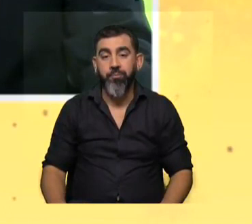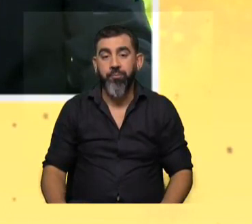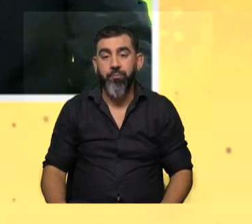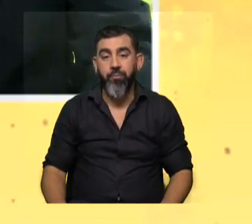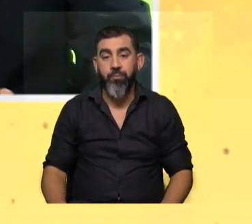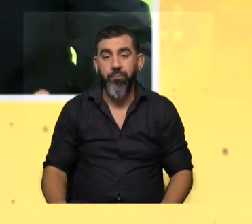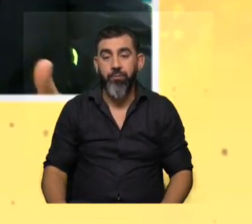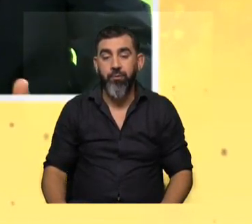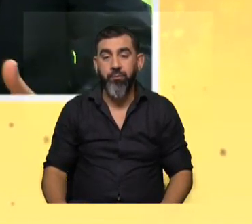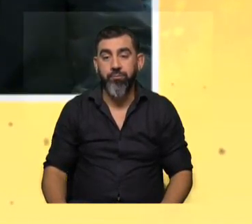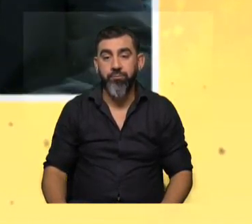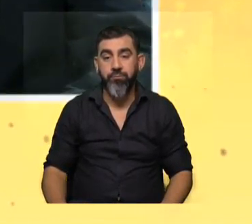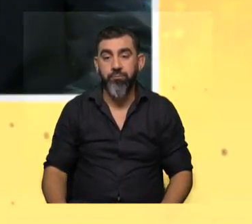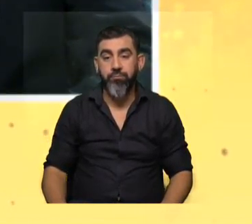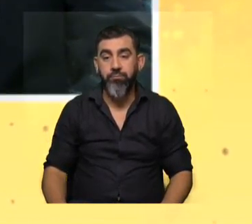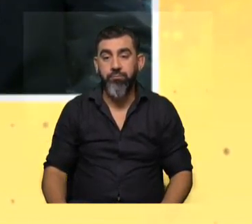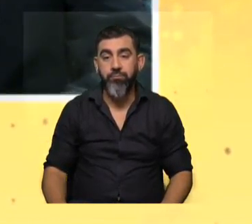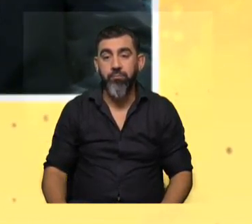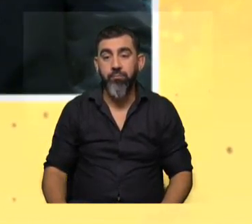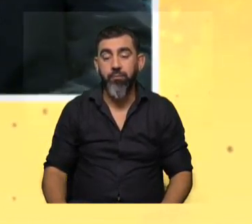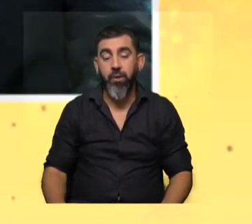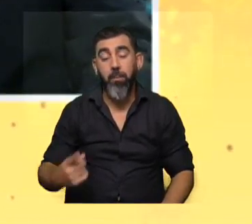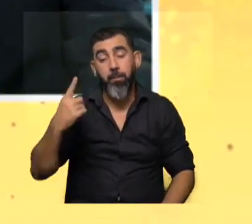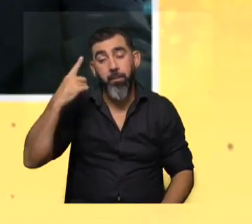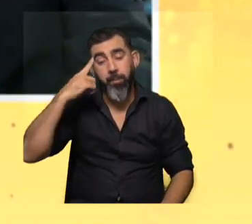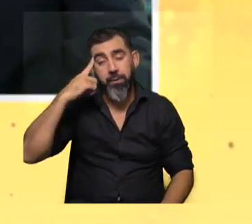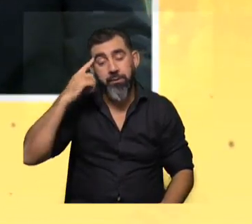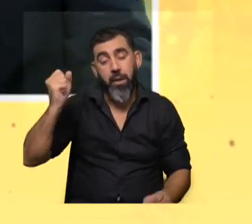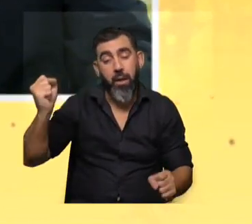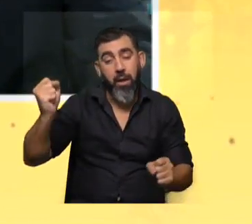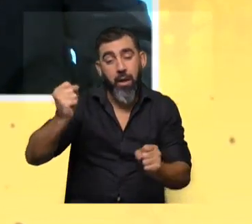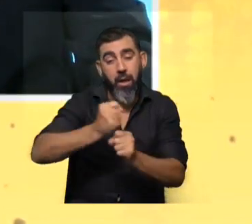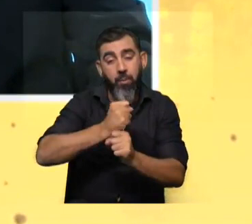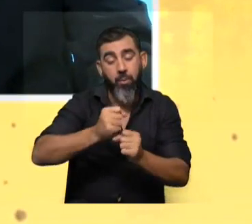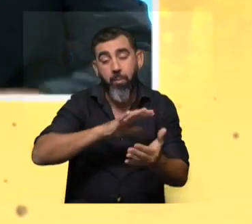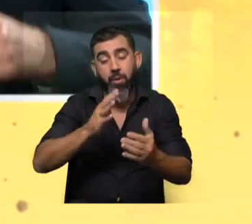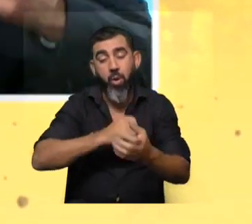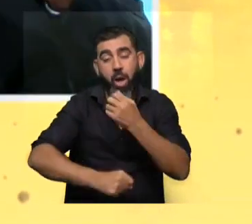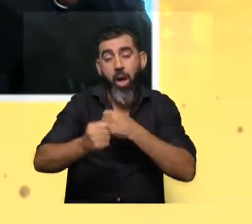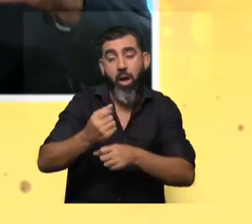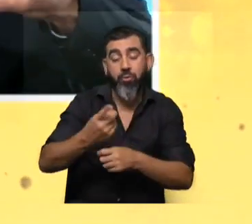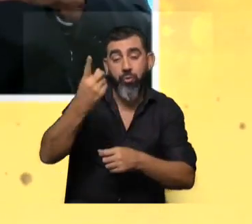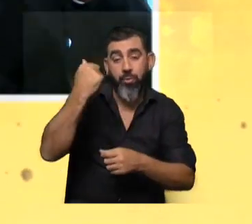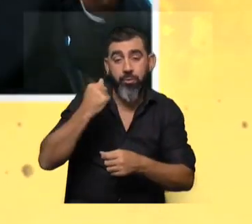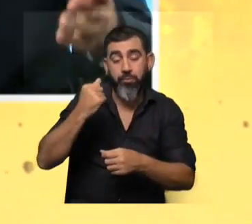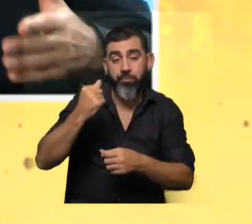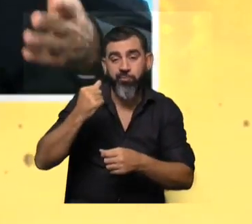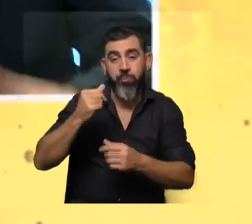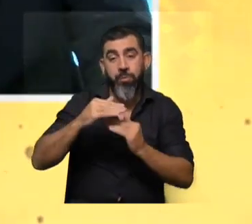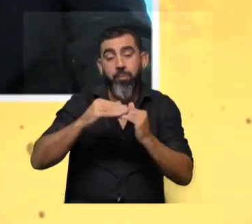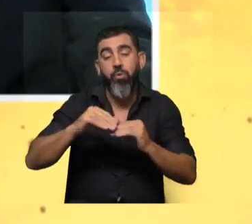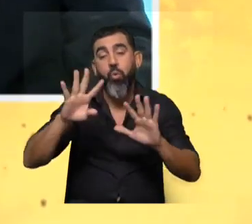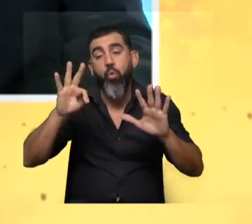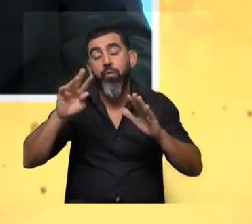Sí, bueno, y sí, tenemos pensado un orden de aprobaciones similar al del año pasado de por lo menos